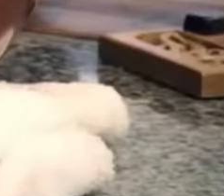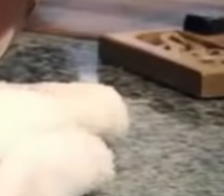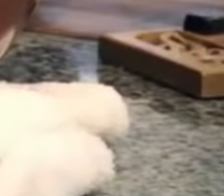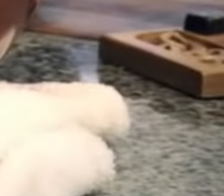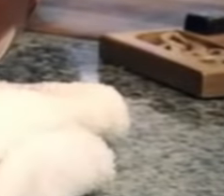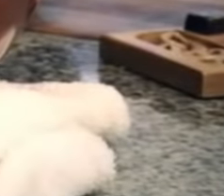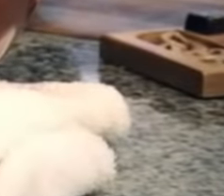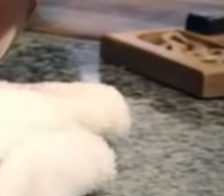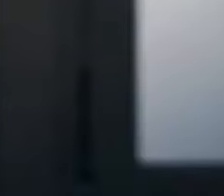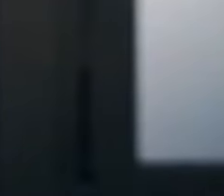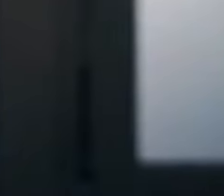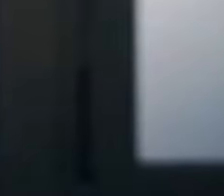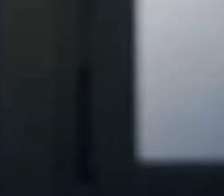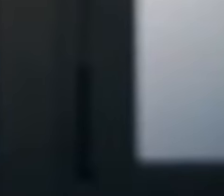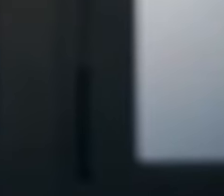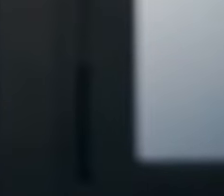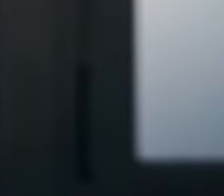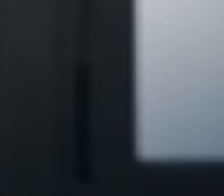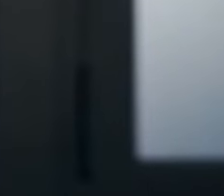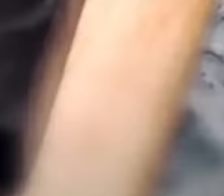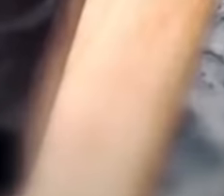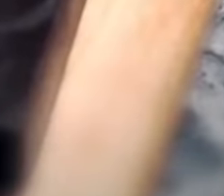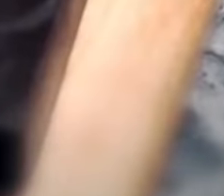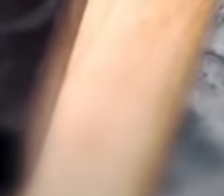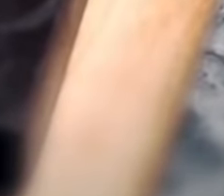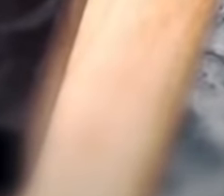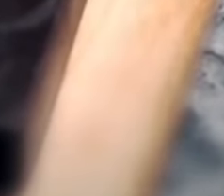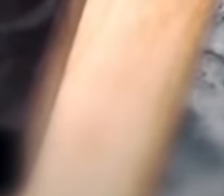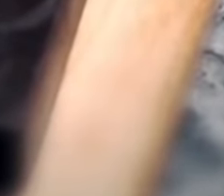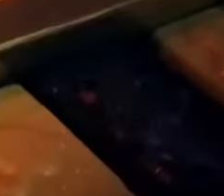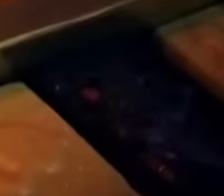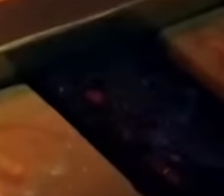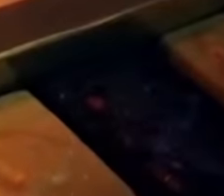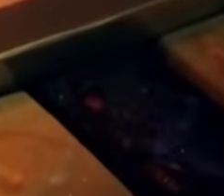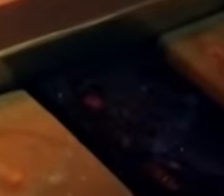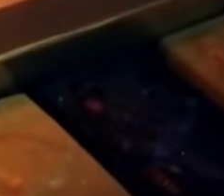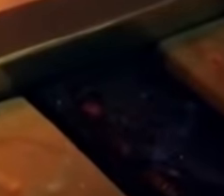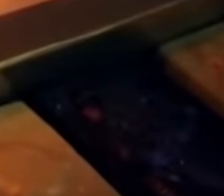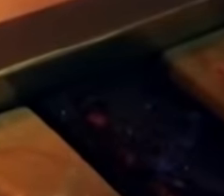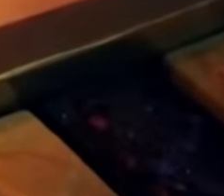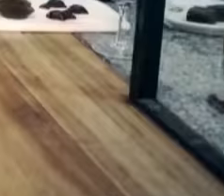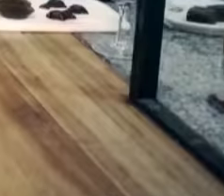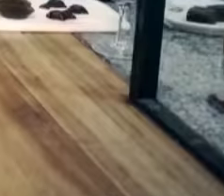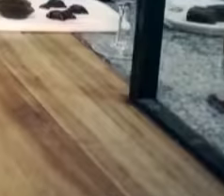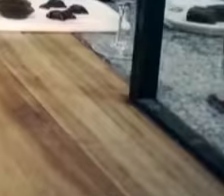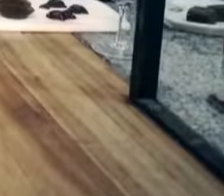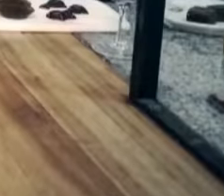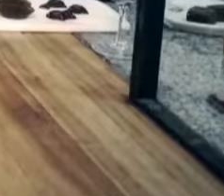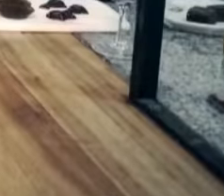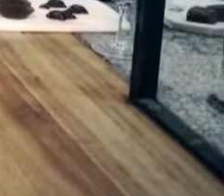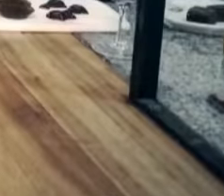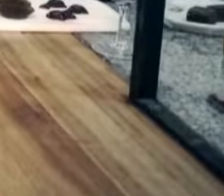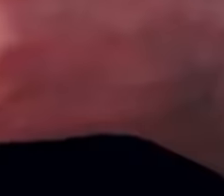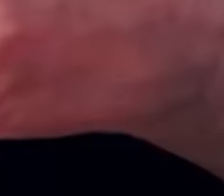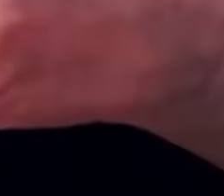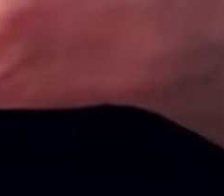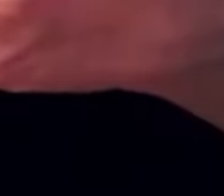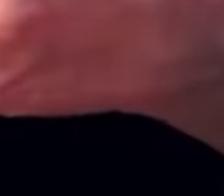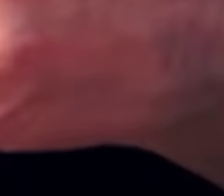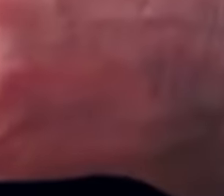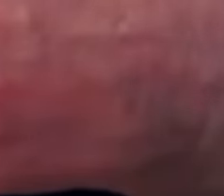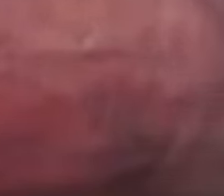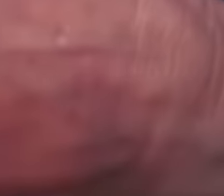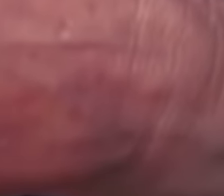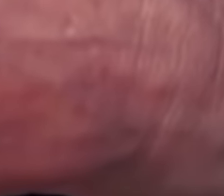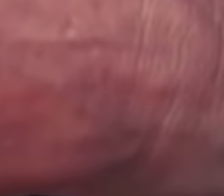Y hablamos de chocolate, en realidad está en el juego todos los sentidos. El sabor es el último que nos importa